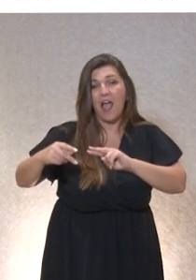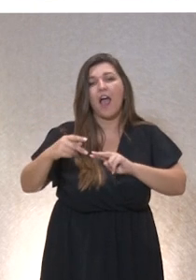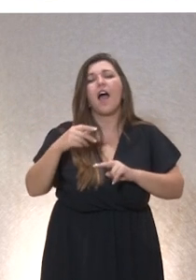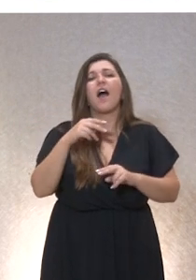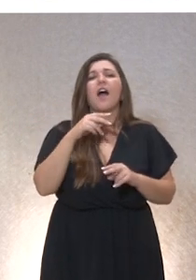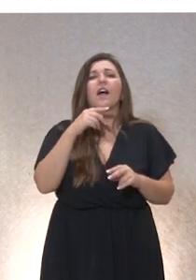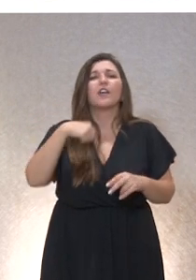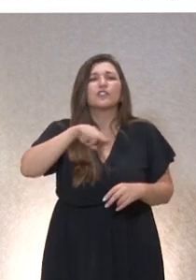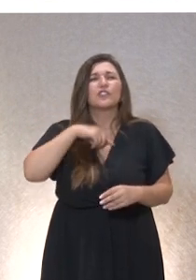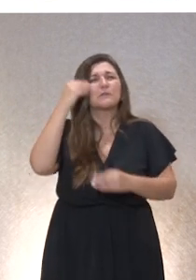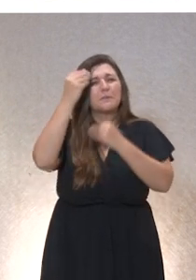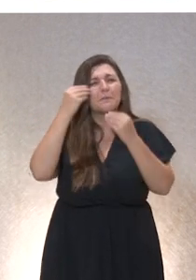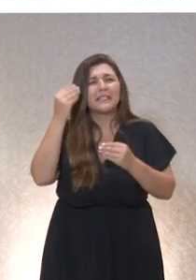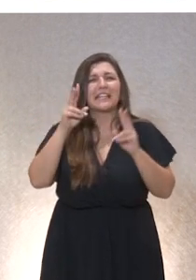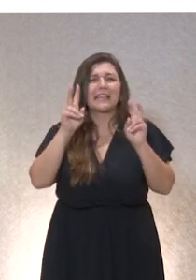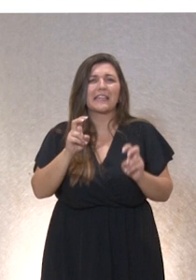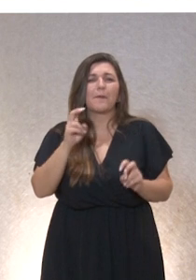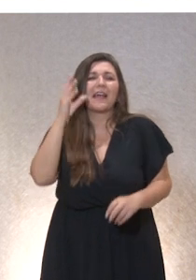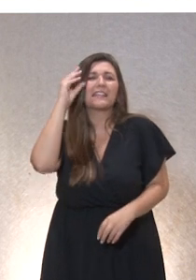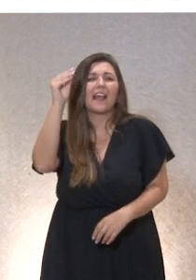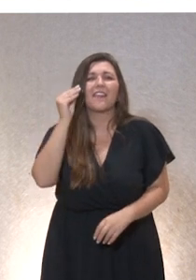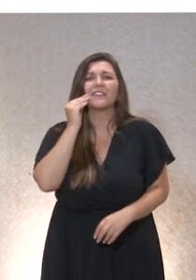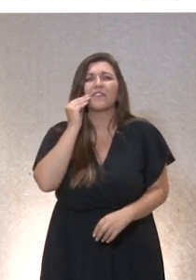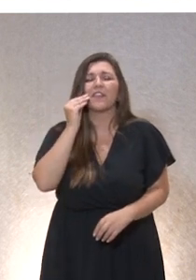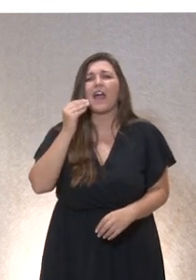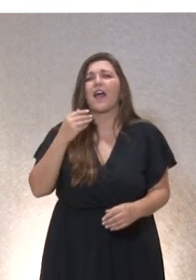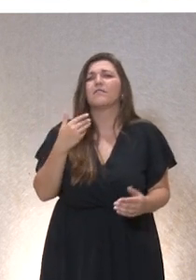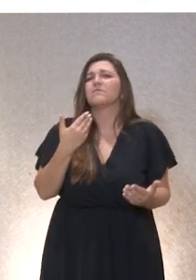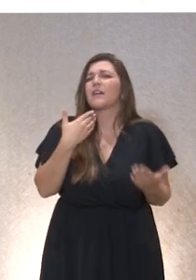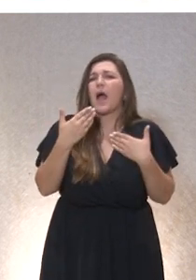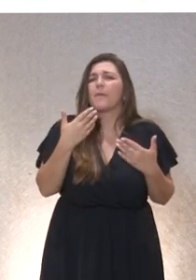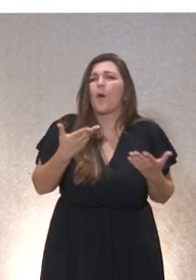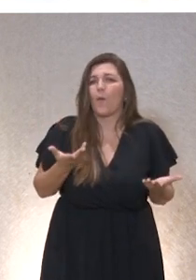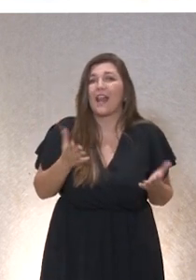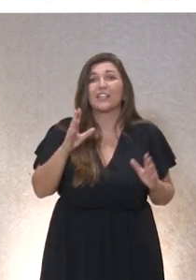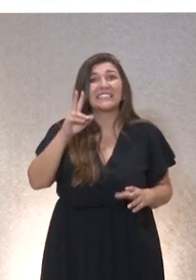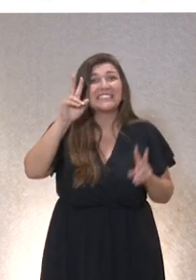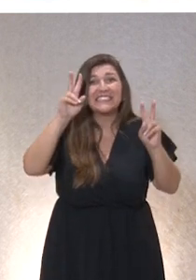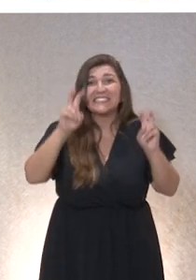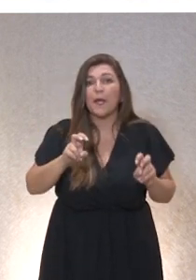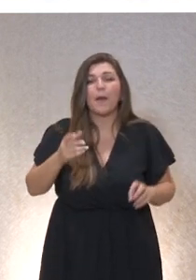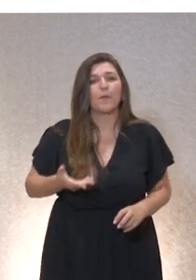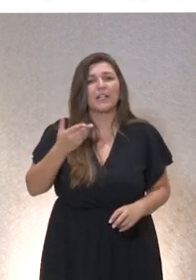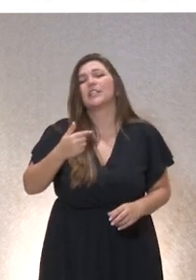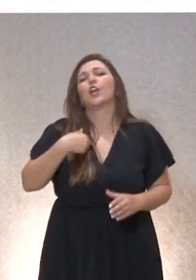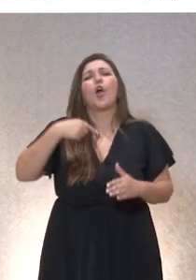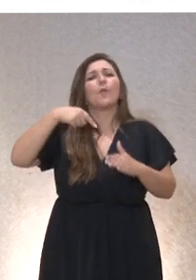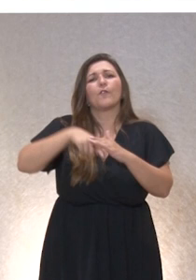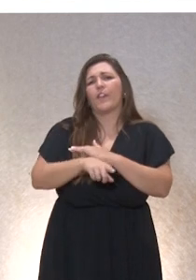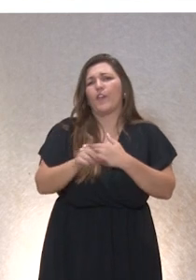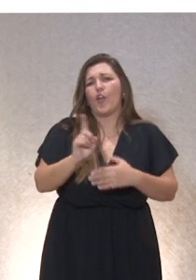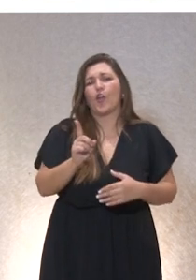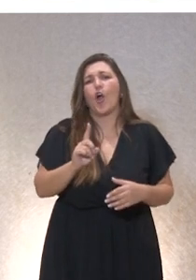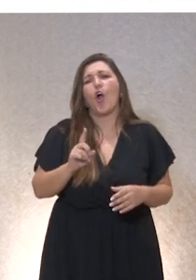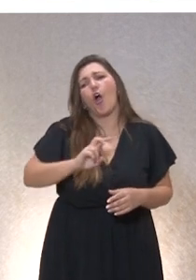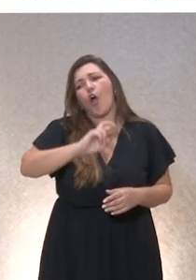cuando hablamos de inteligencia artificial a qué nos estamos refiriendo. Y aquí hay un tema importantísimo, no voy a profundizar en él, yo lo he trabajado